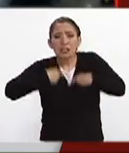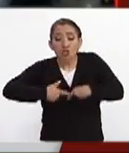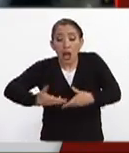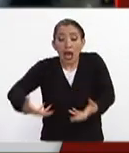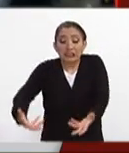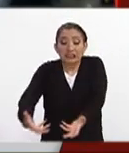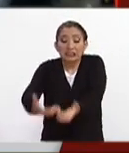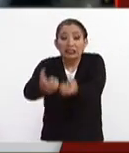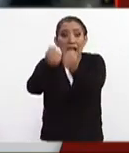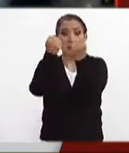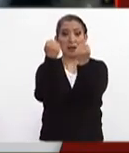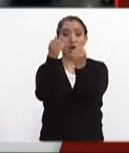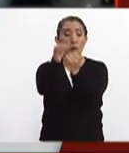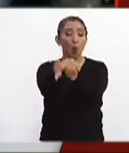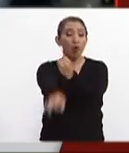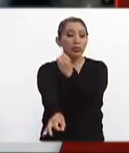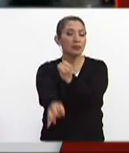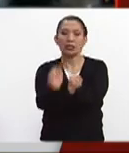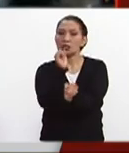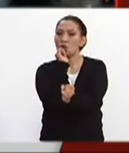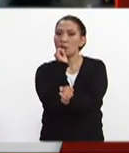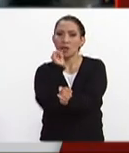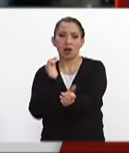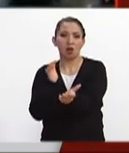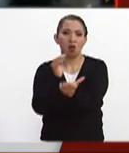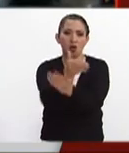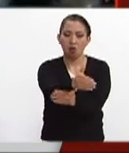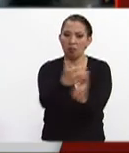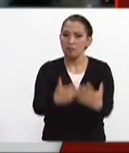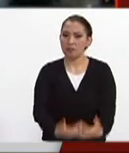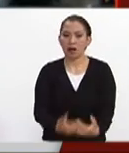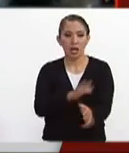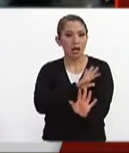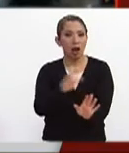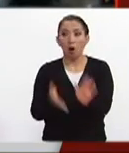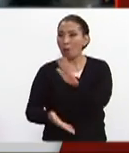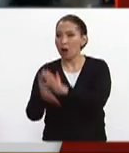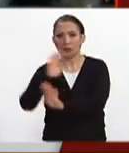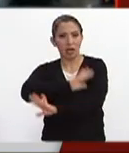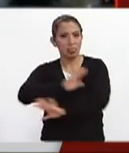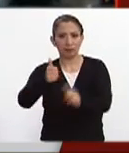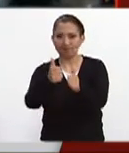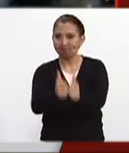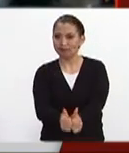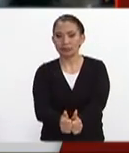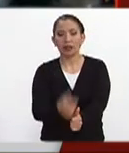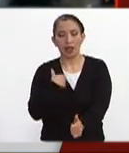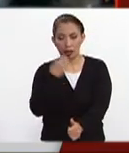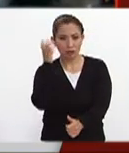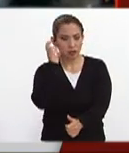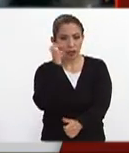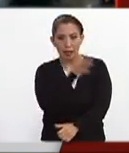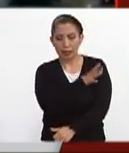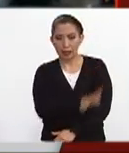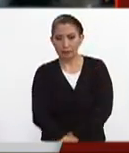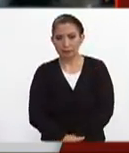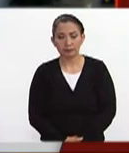persona no sea rescatada no se van a mover de este lugar Ana escuchemos también al general